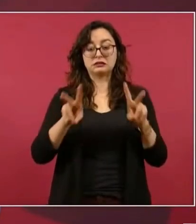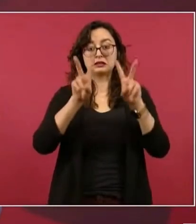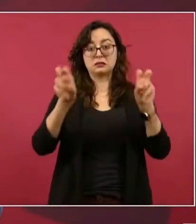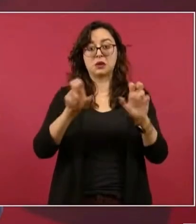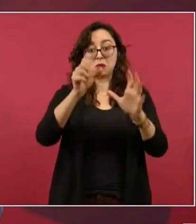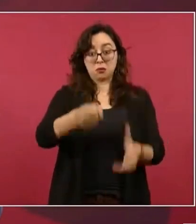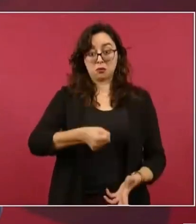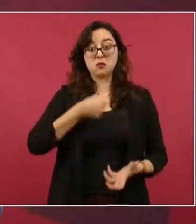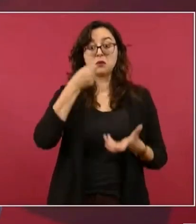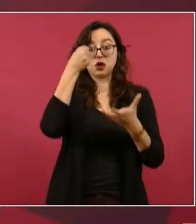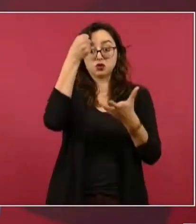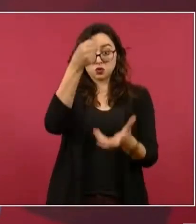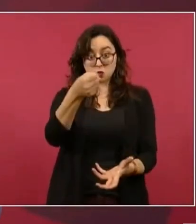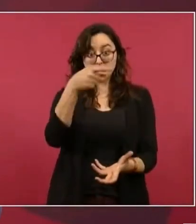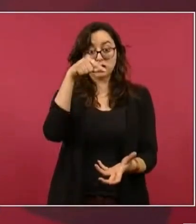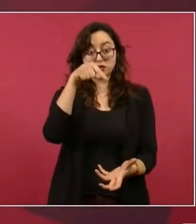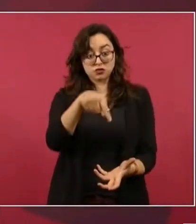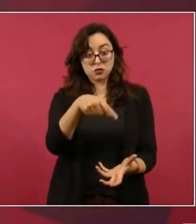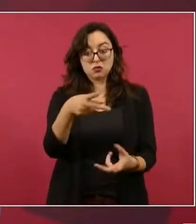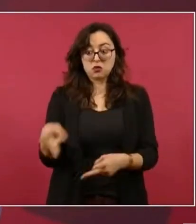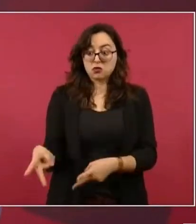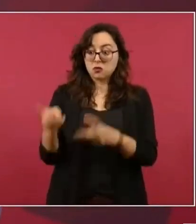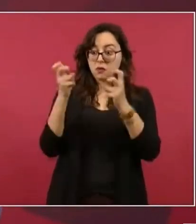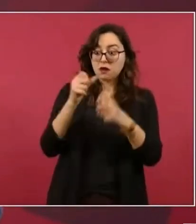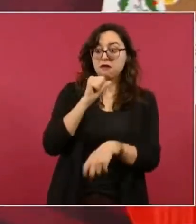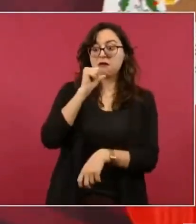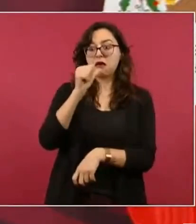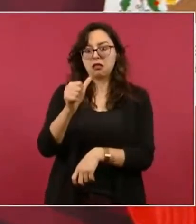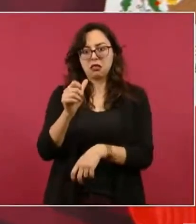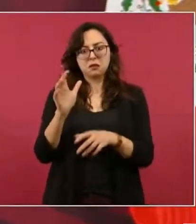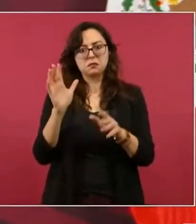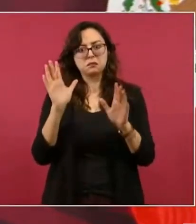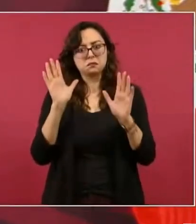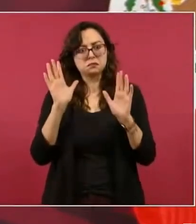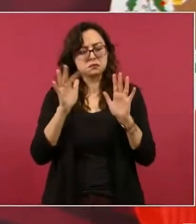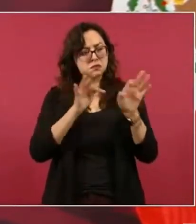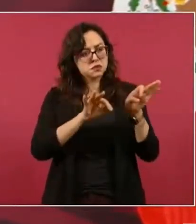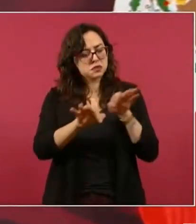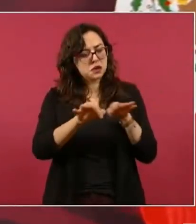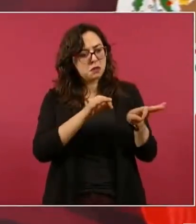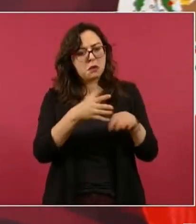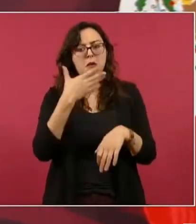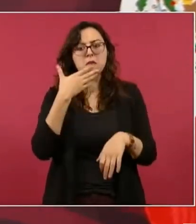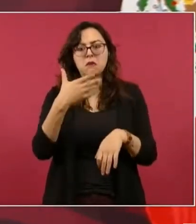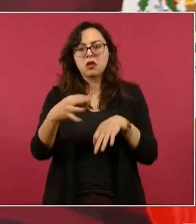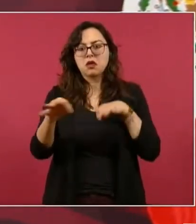Quienes con esfuerzo, trabajo, de conformidad con la ley, tienen un patrimonio.